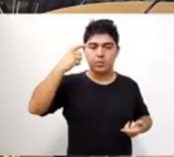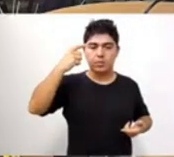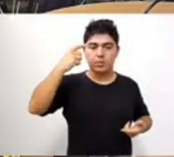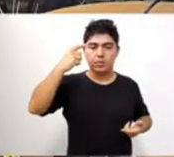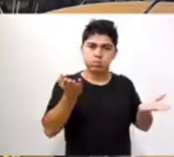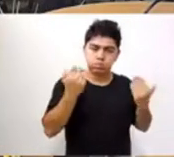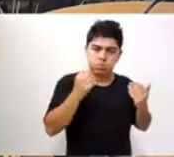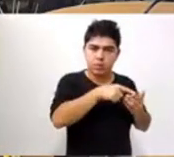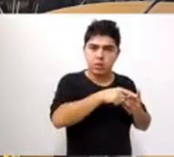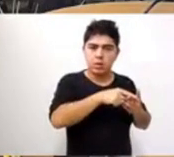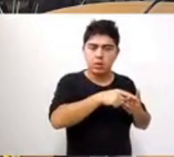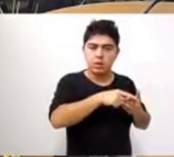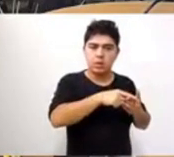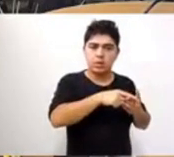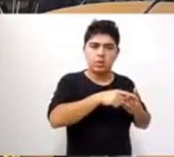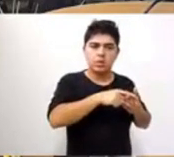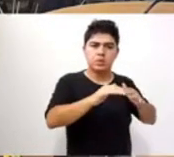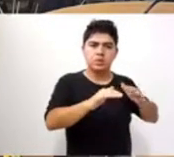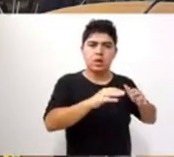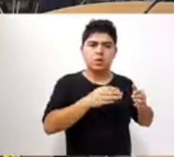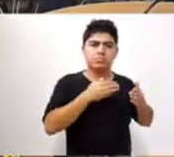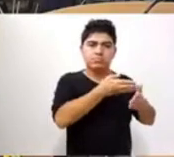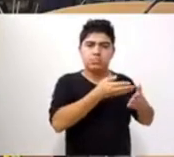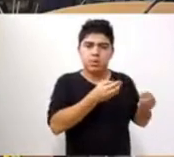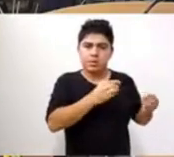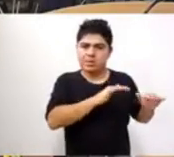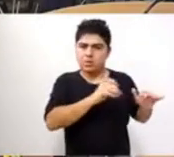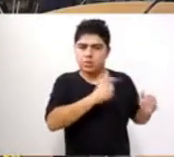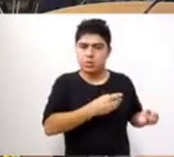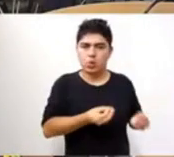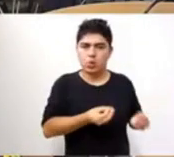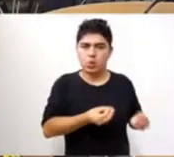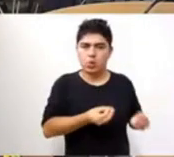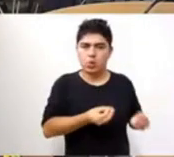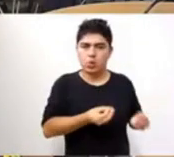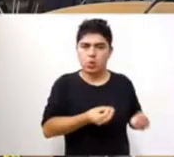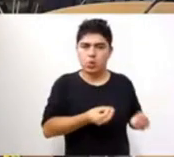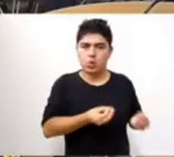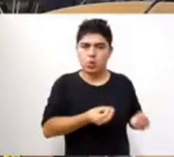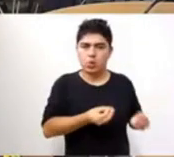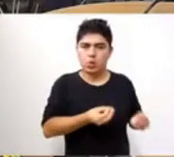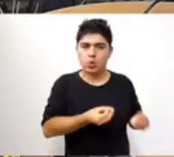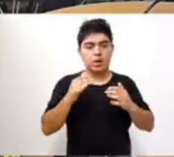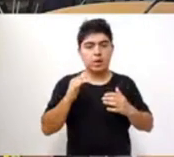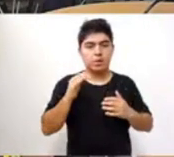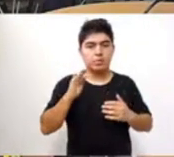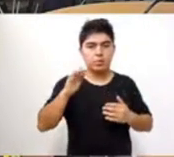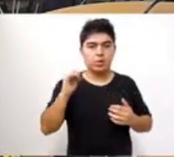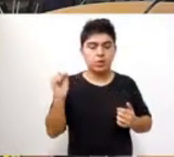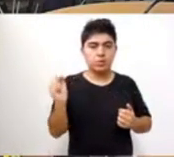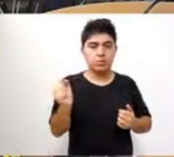situaciones de estas características. En esto también quiero destacar, y nobleza obliga, a la